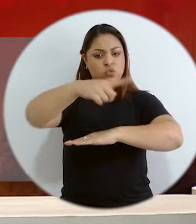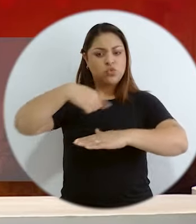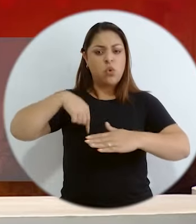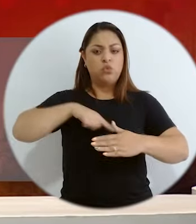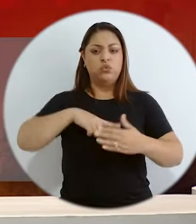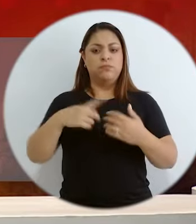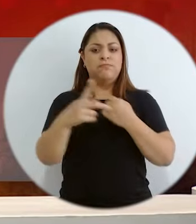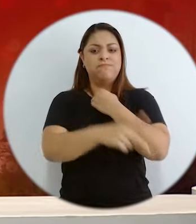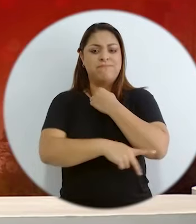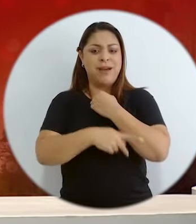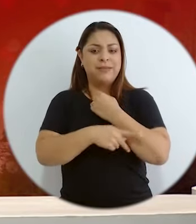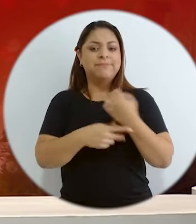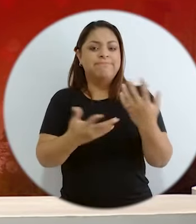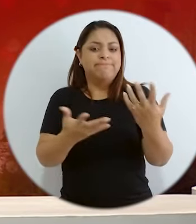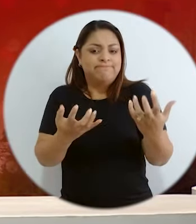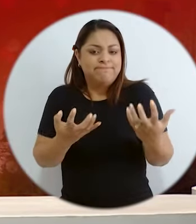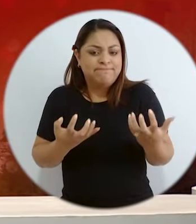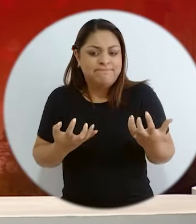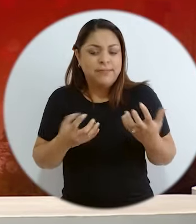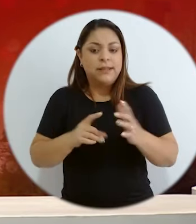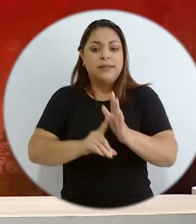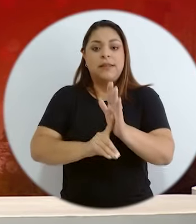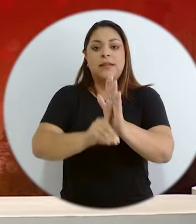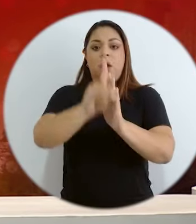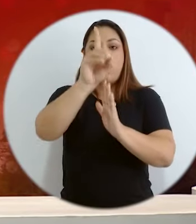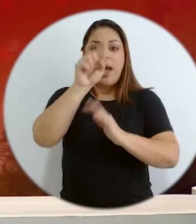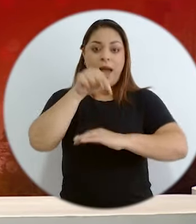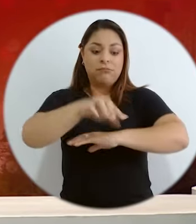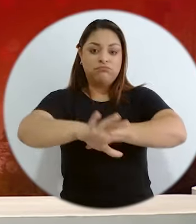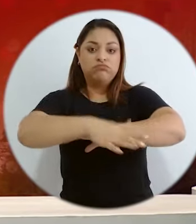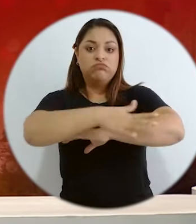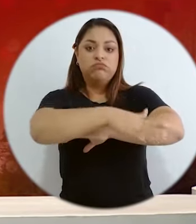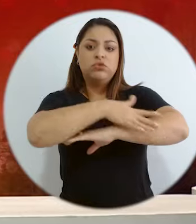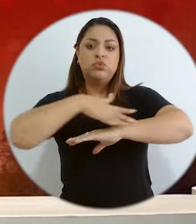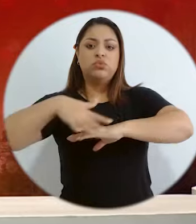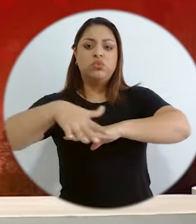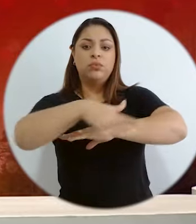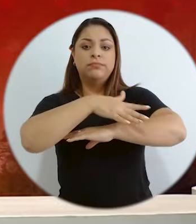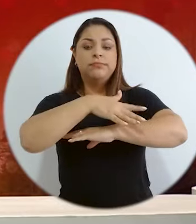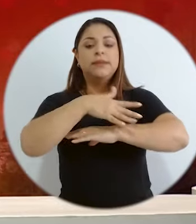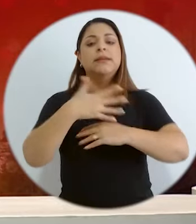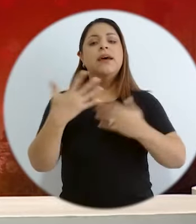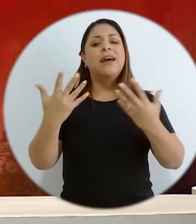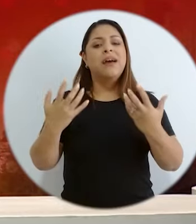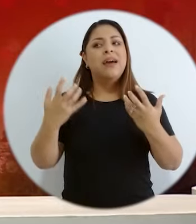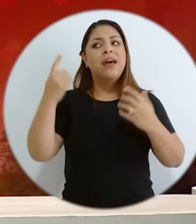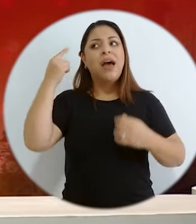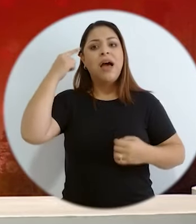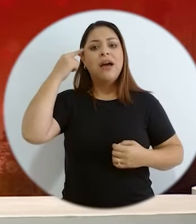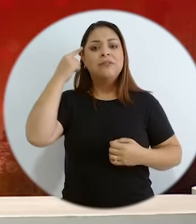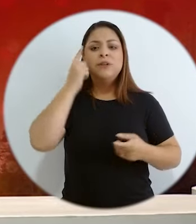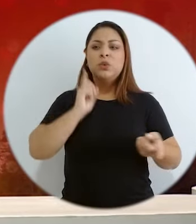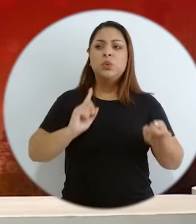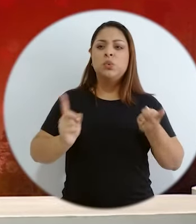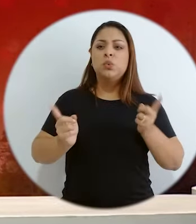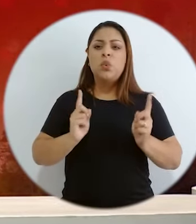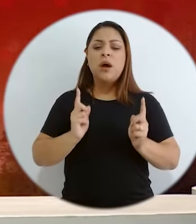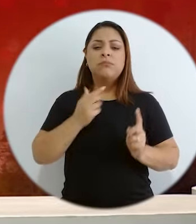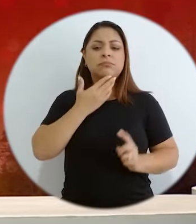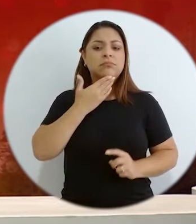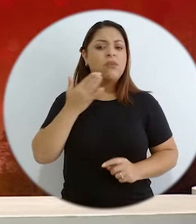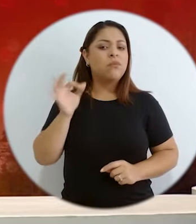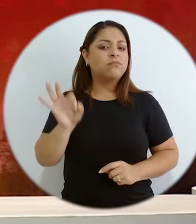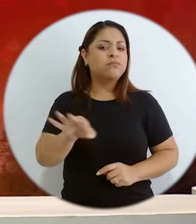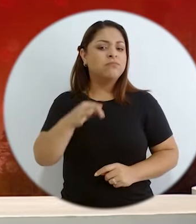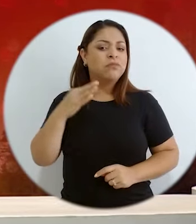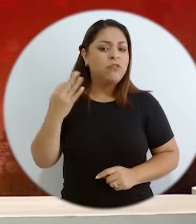desarrollar en nuestras zonas costeras, tenemos que pensar en cuál es la mejor forma de